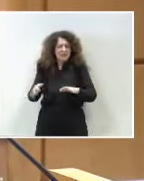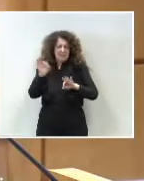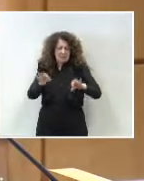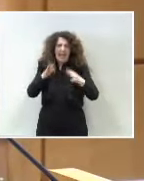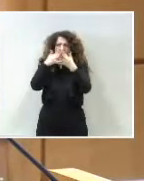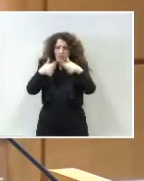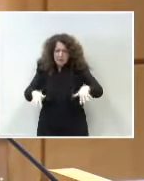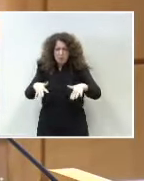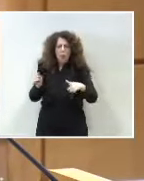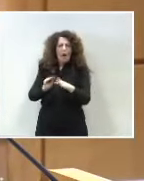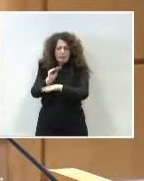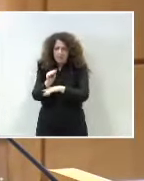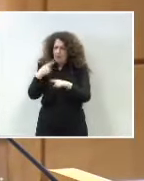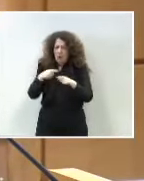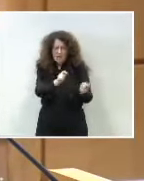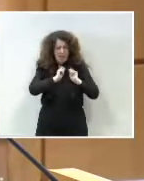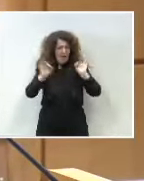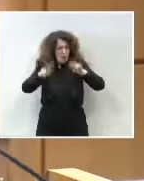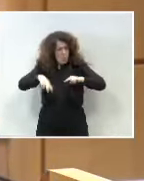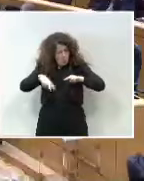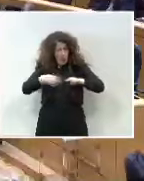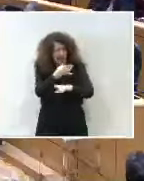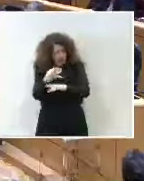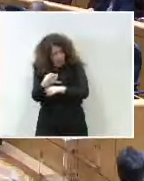inversiones y que, por tanto, les debe. Muchas gracias.